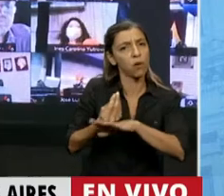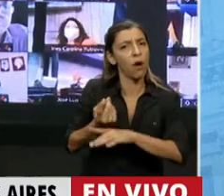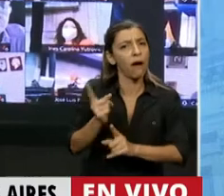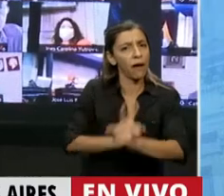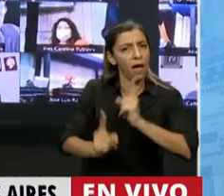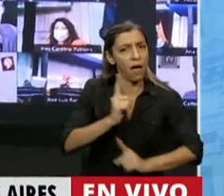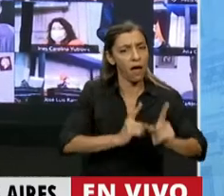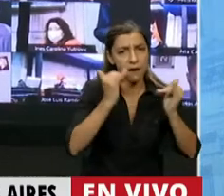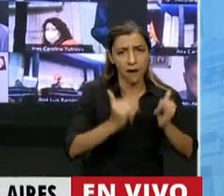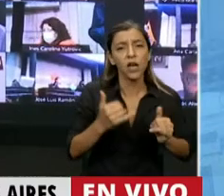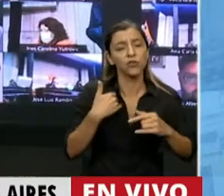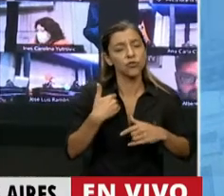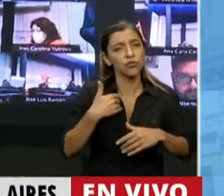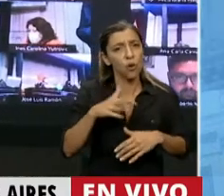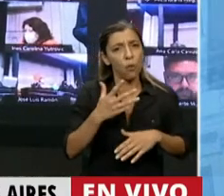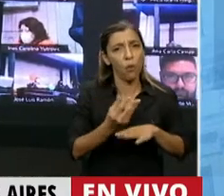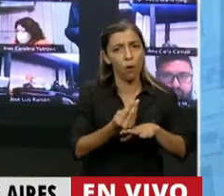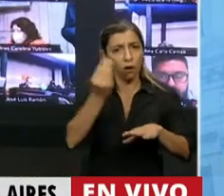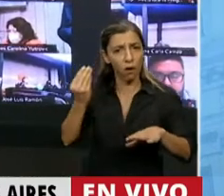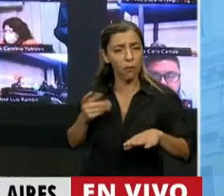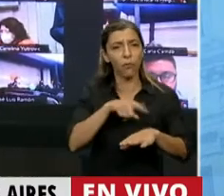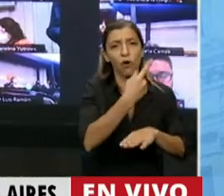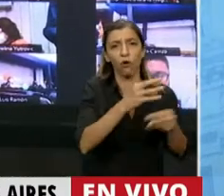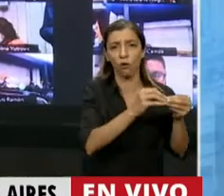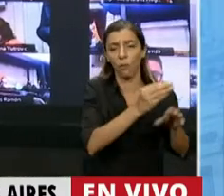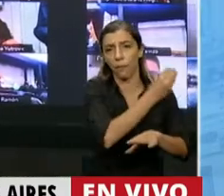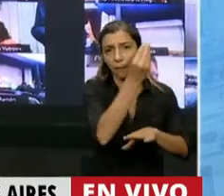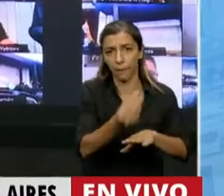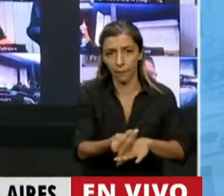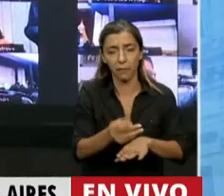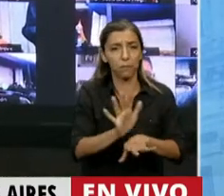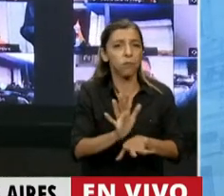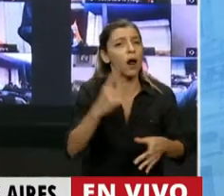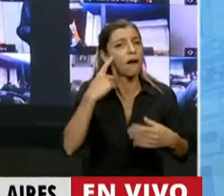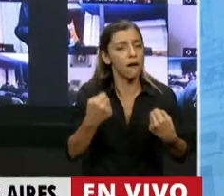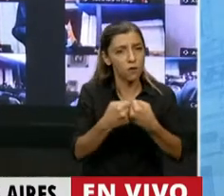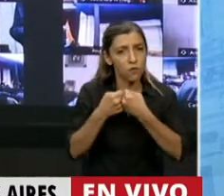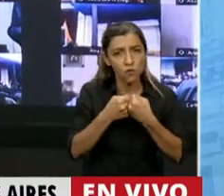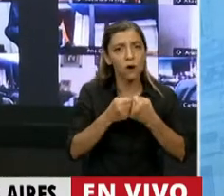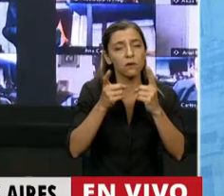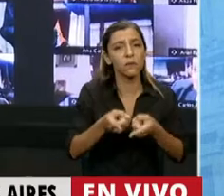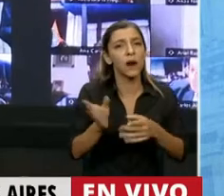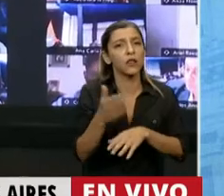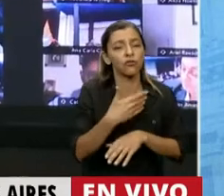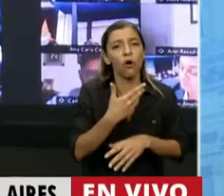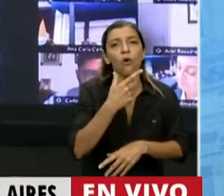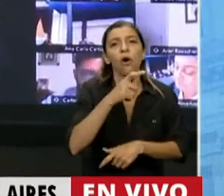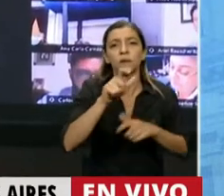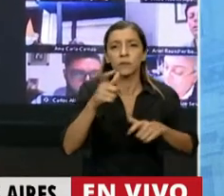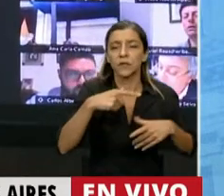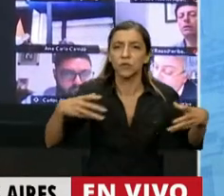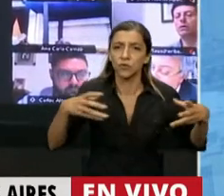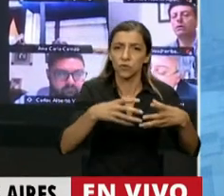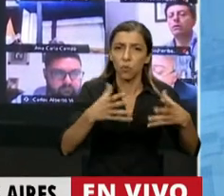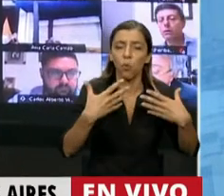otro compañero o compañera del Frente de Izquierda para cumplir los acuerdos, para que todas las fuerzas que integramos ese frente